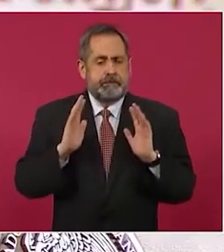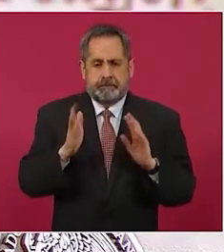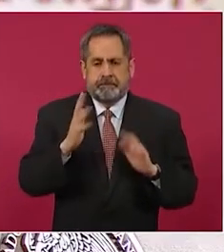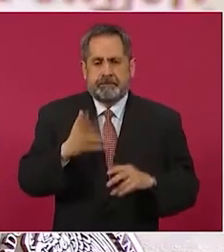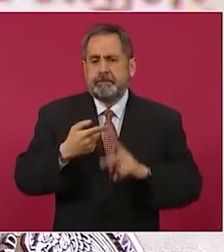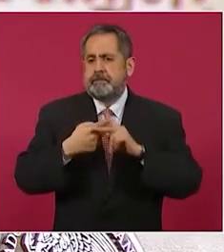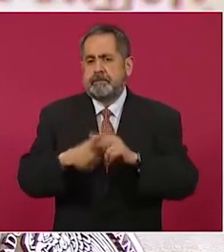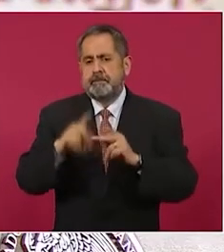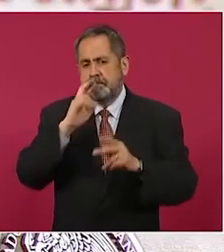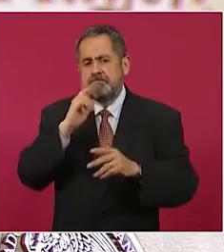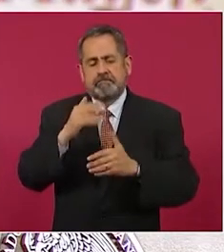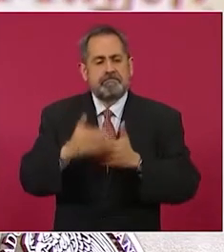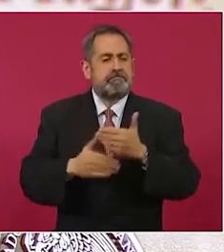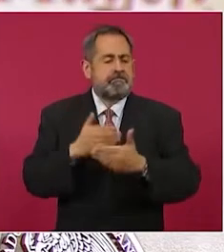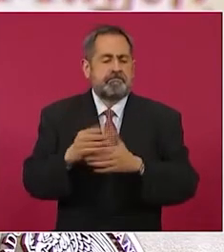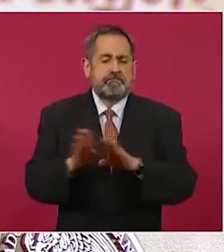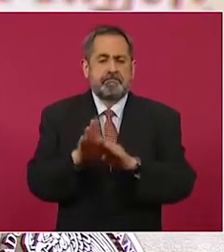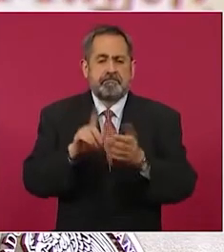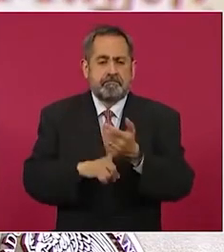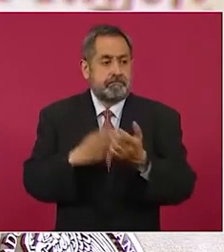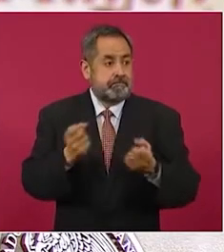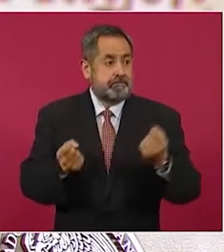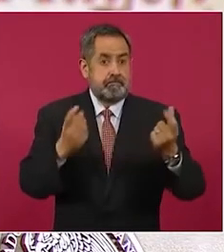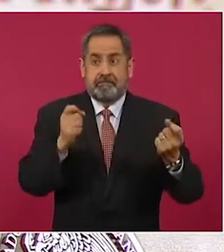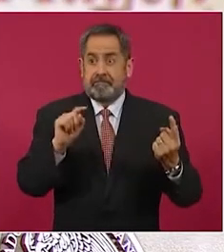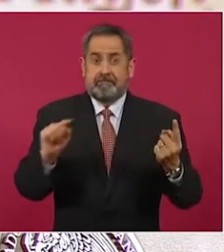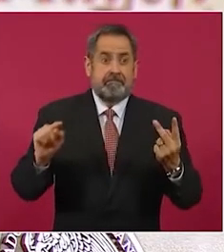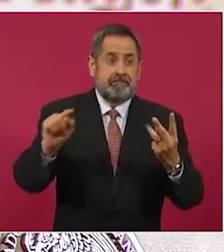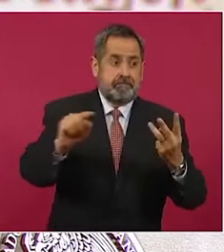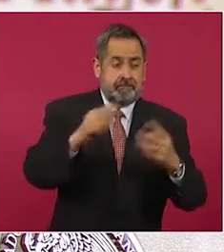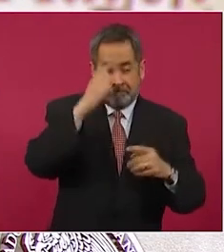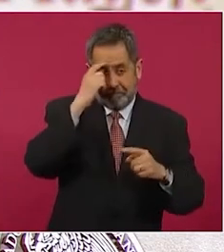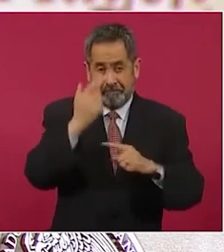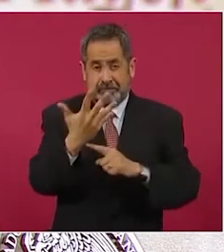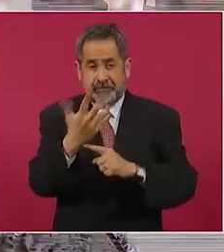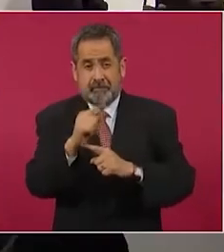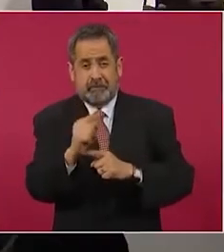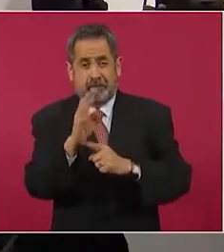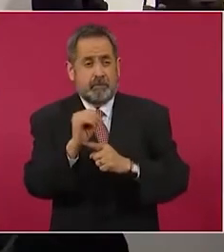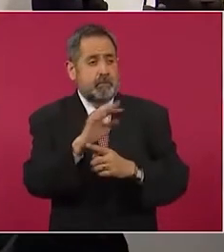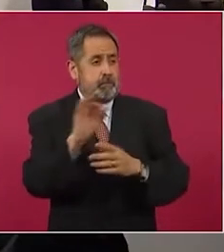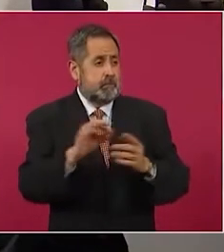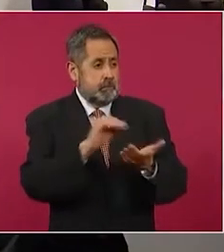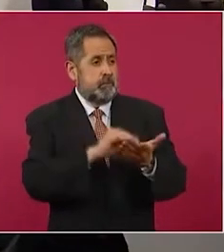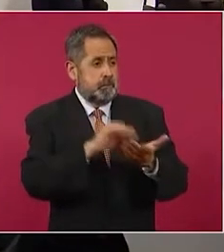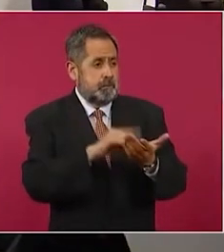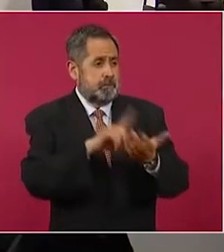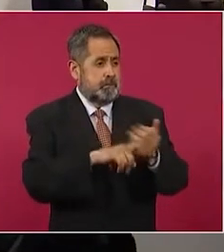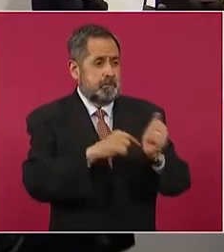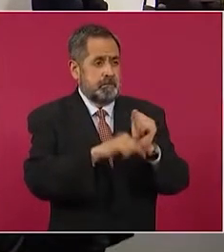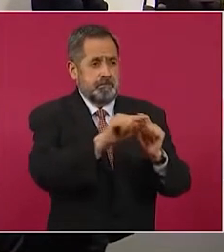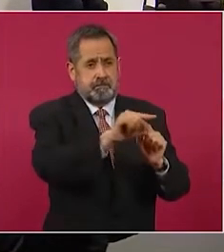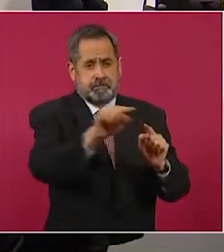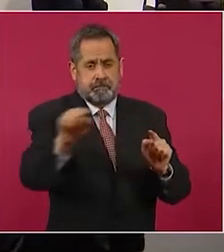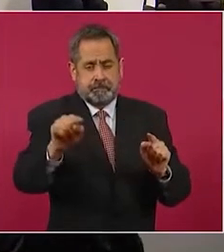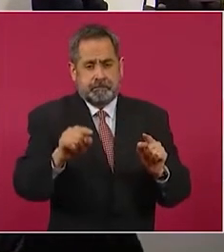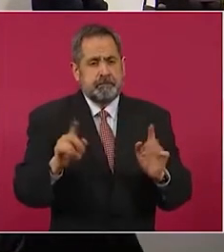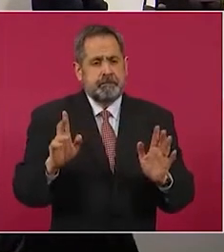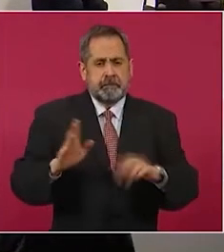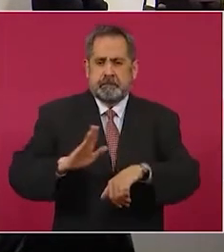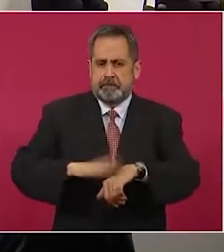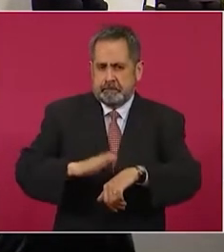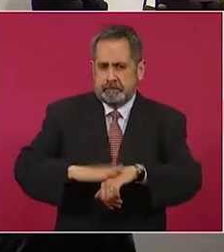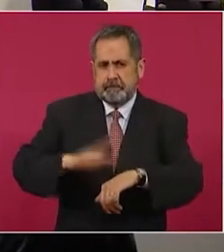porcentaje de casos estimados que son activos a 5.9%. Esto, insisto, debe tomarse con cautela,